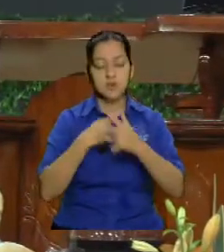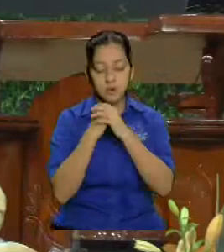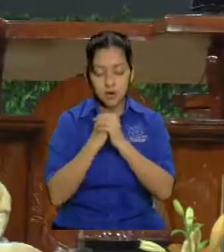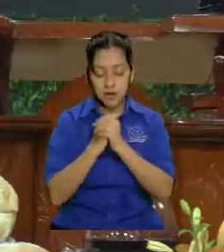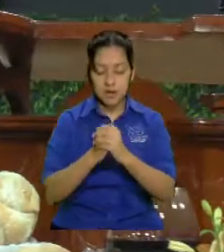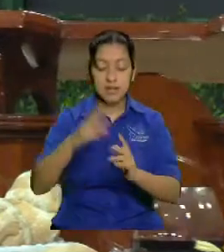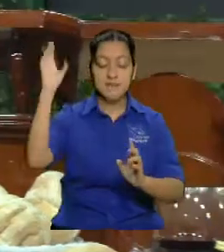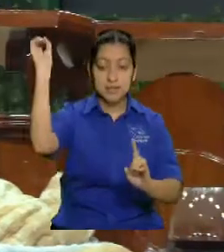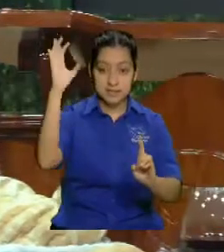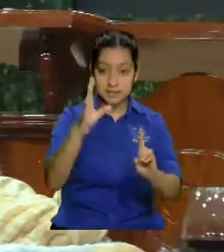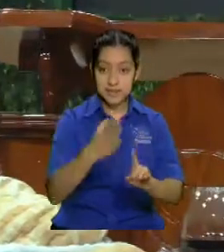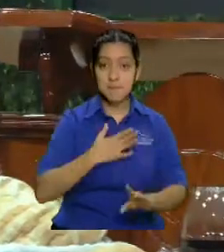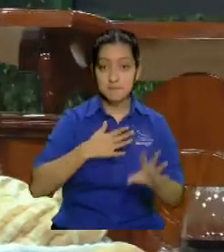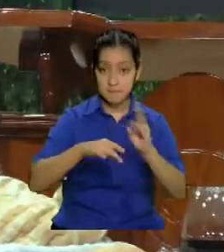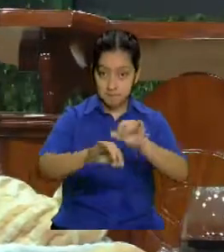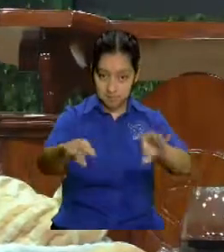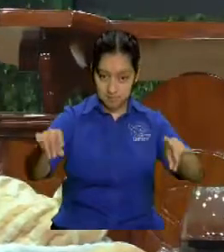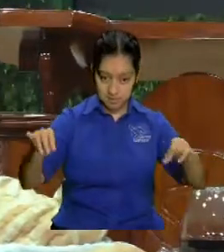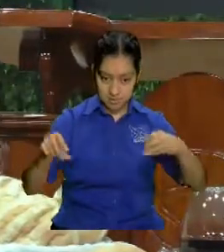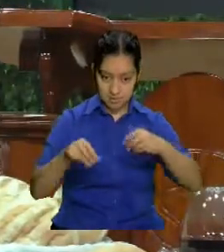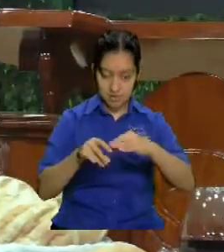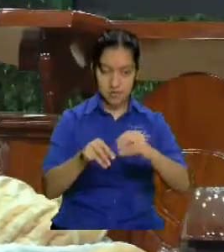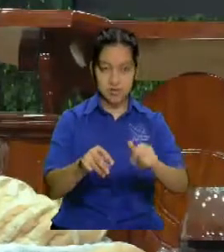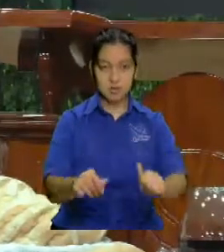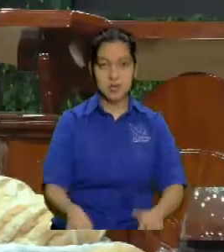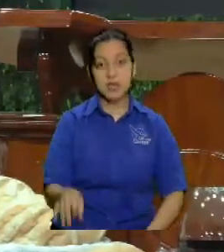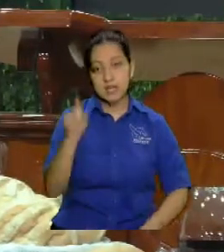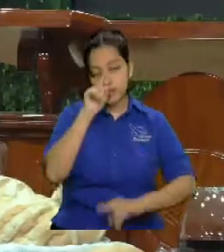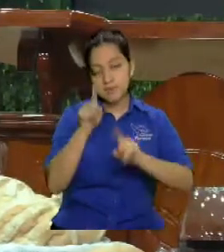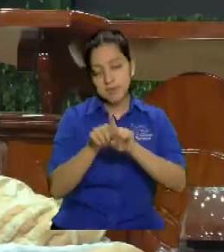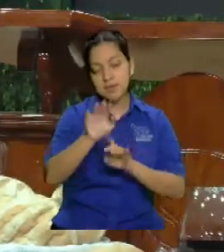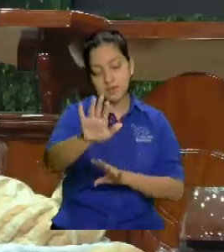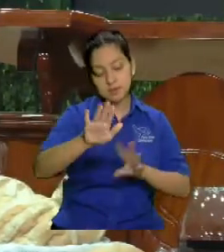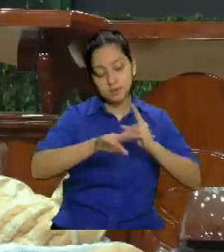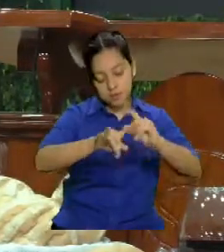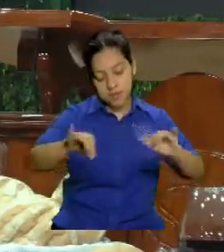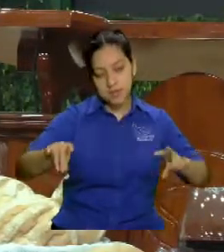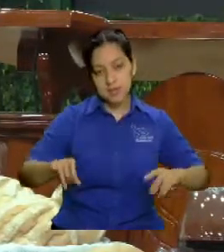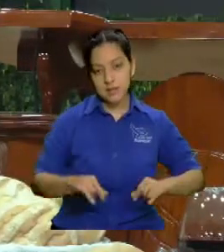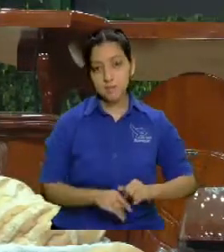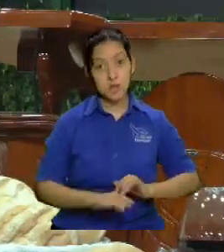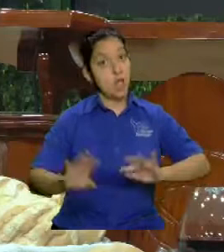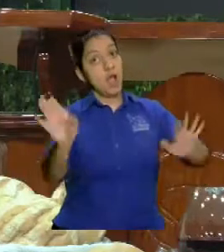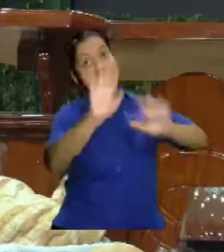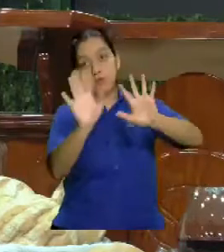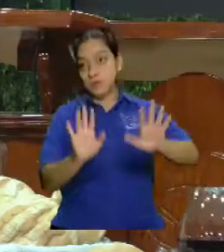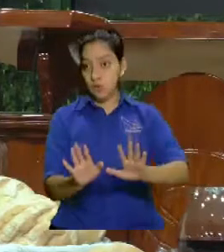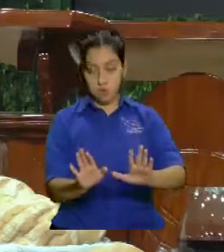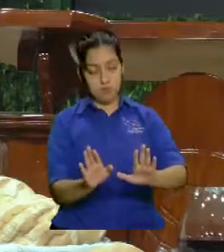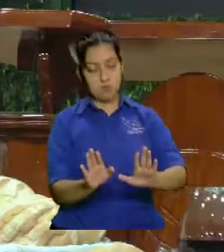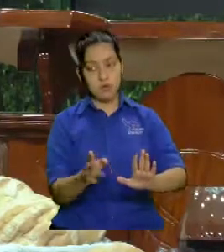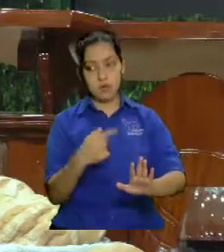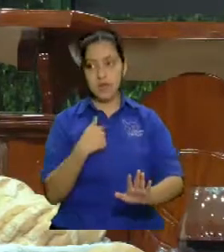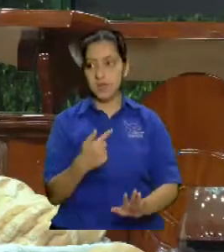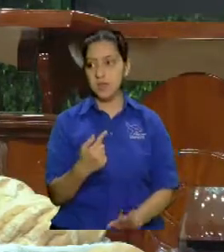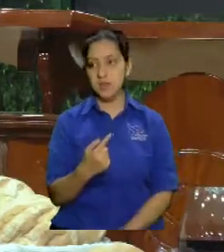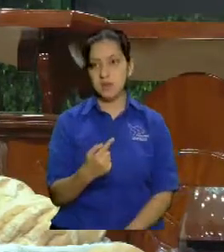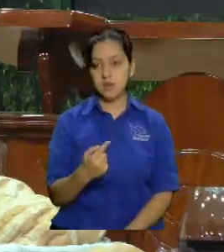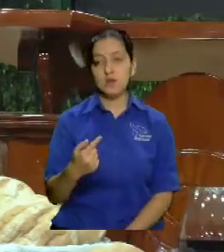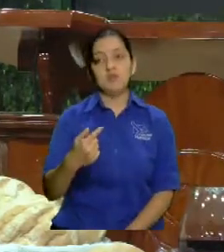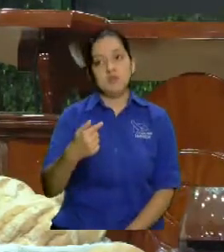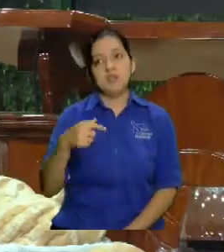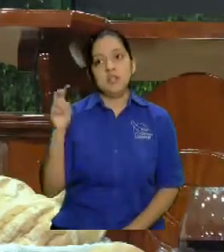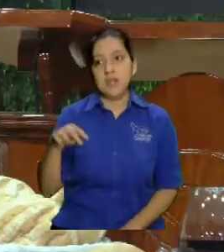estar bendiciendo mi tierra que también es su tierra a no usted lo